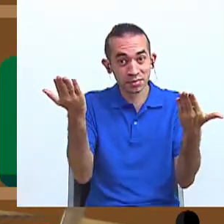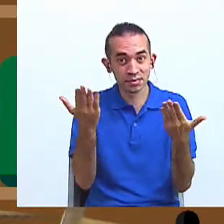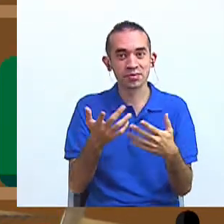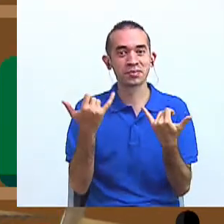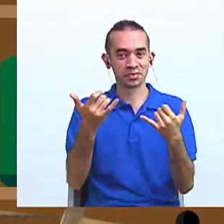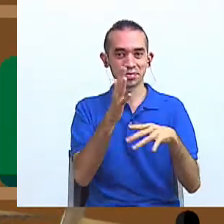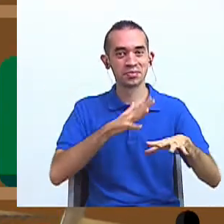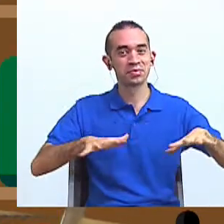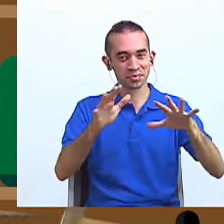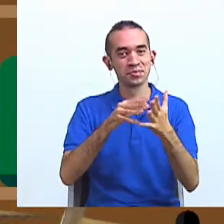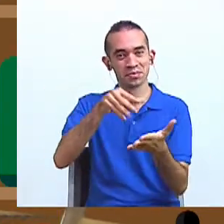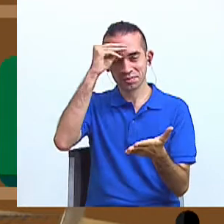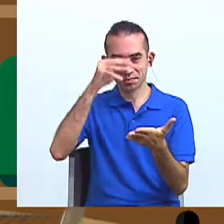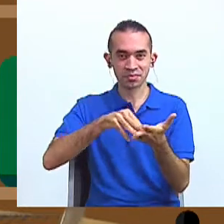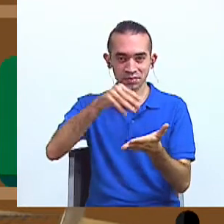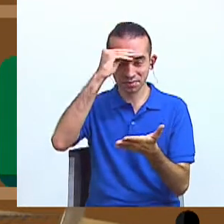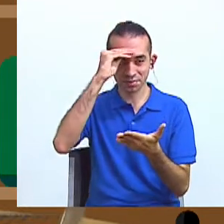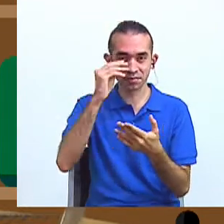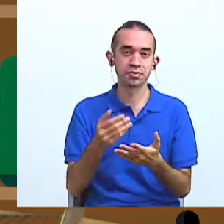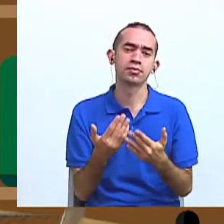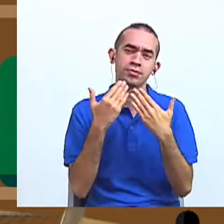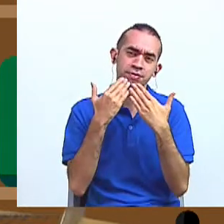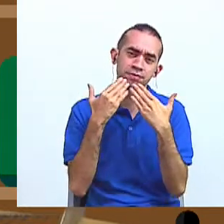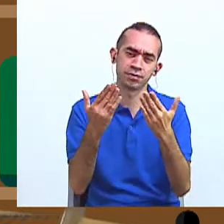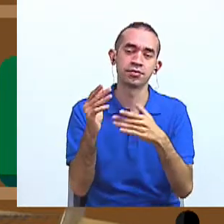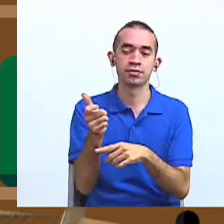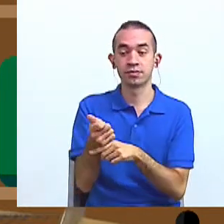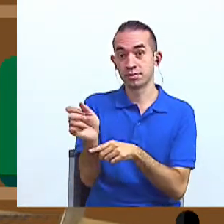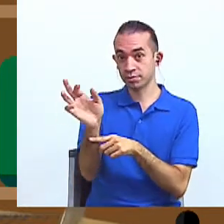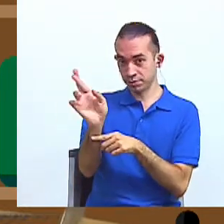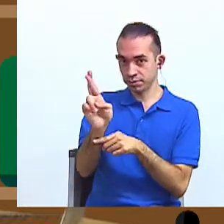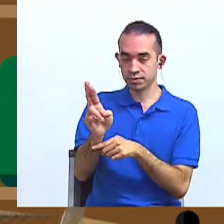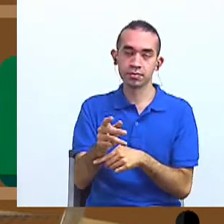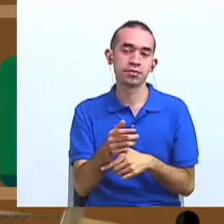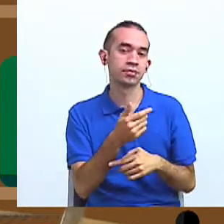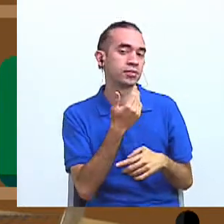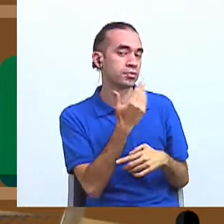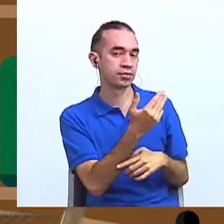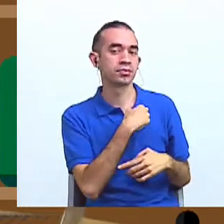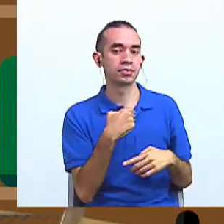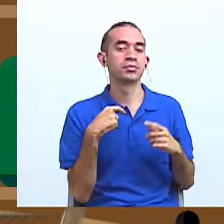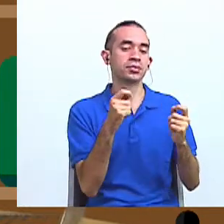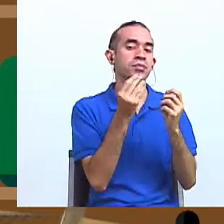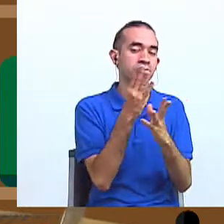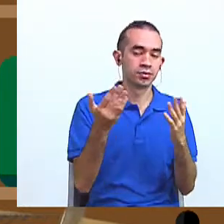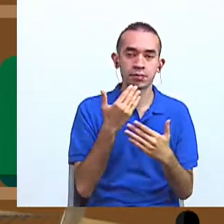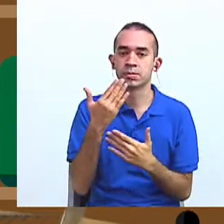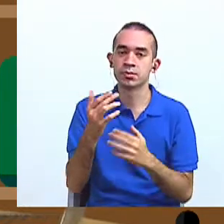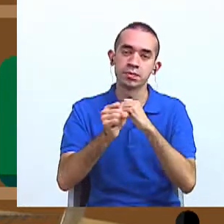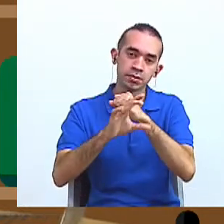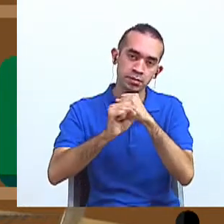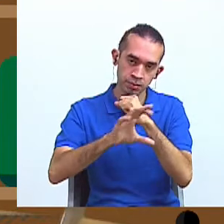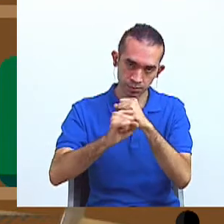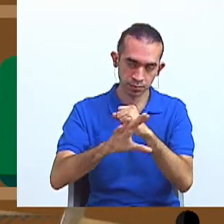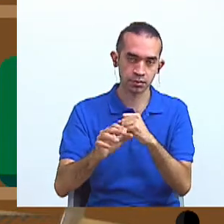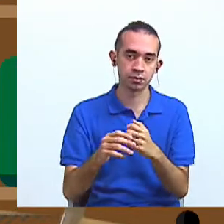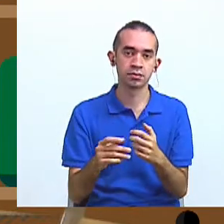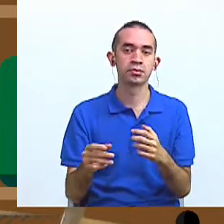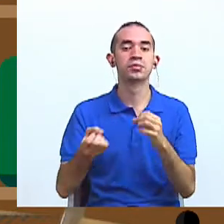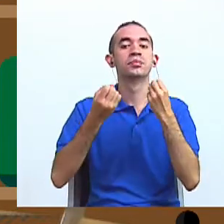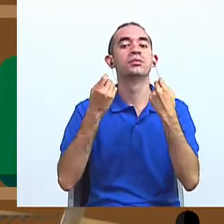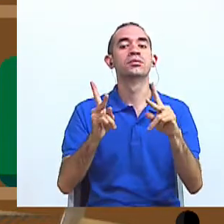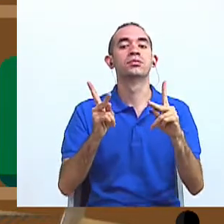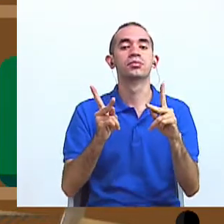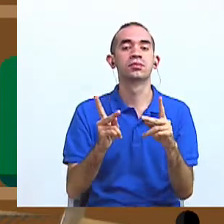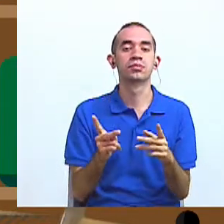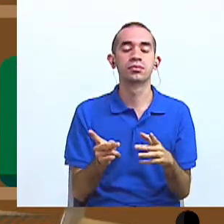espacios de aprendizaje. Agradecemos a Repetel, al Ministerio de Educación Pública y a los patrocinadores la oportunidad de poder